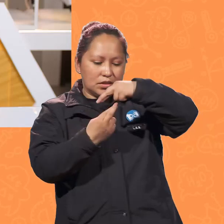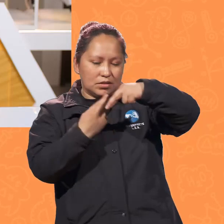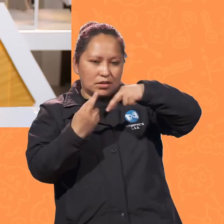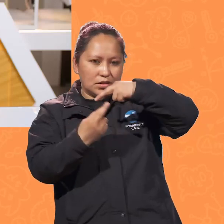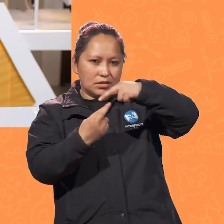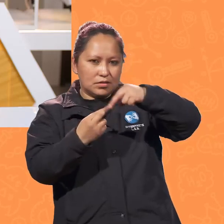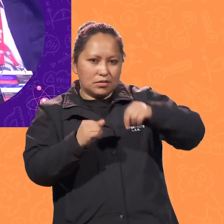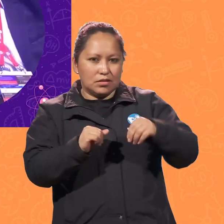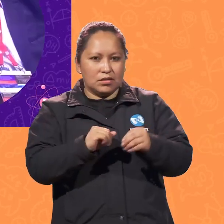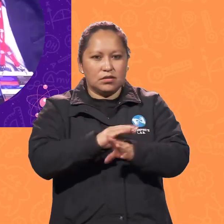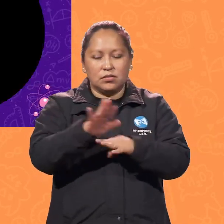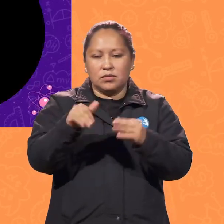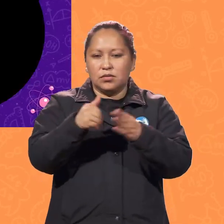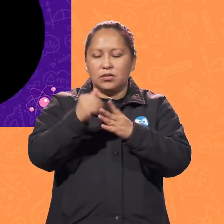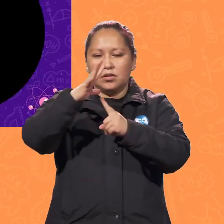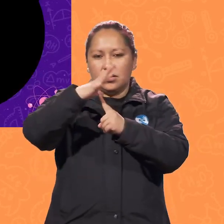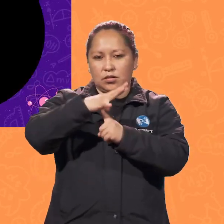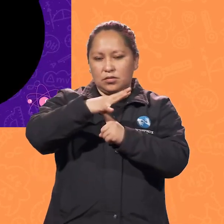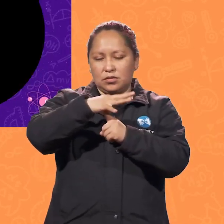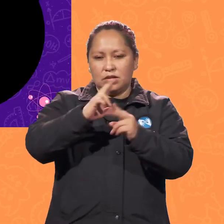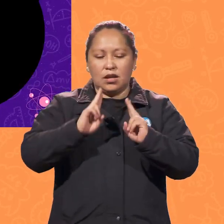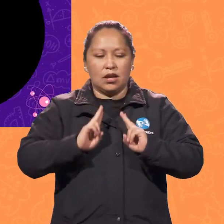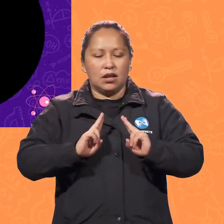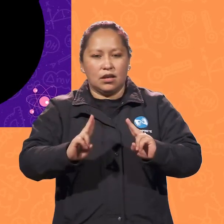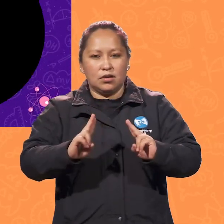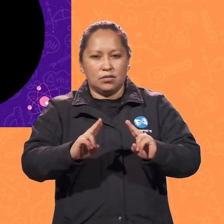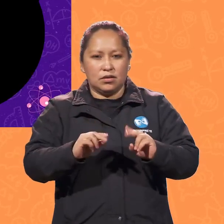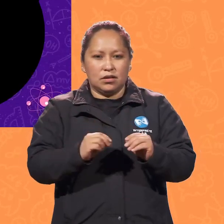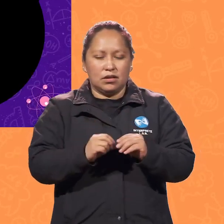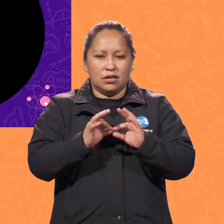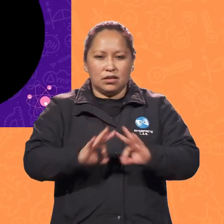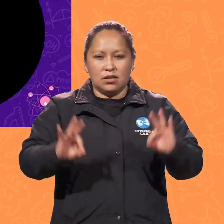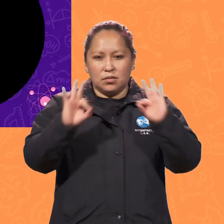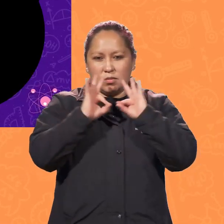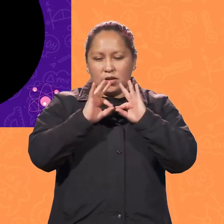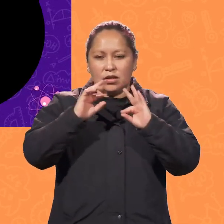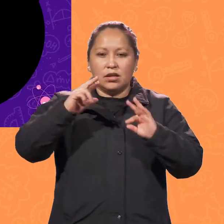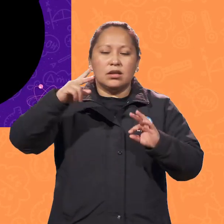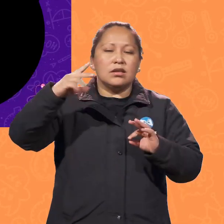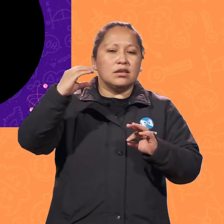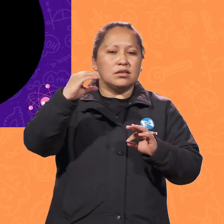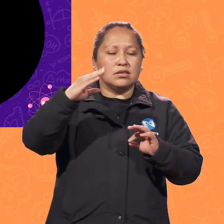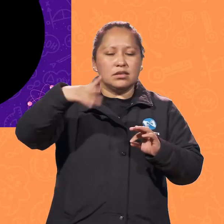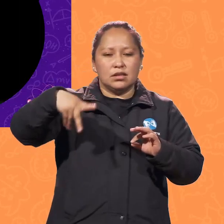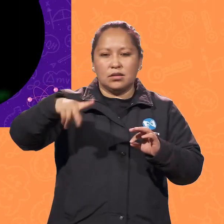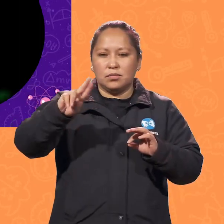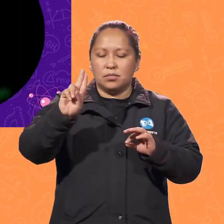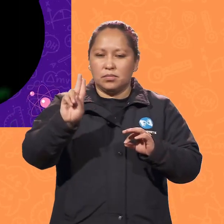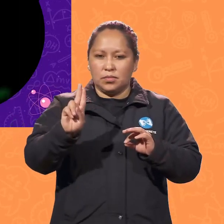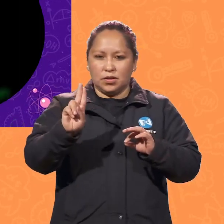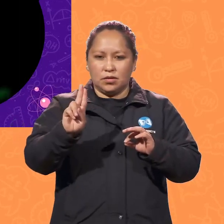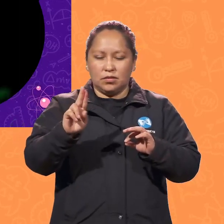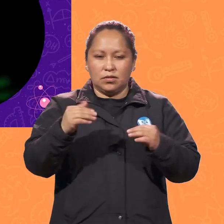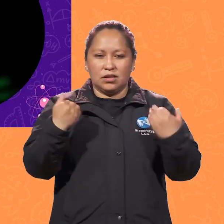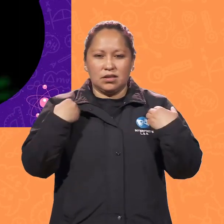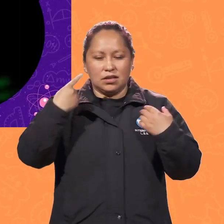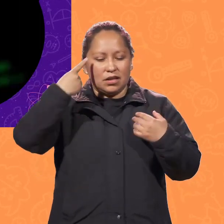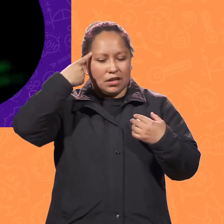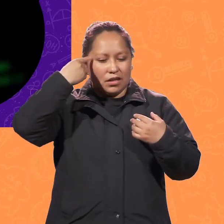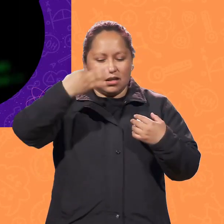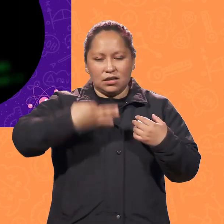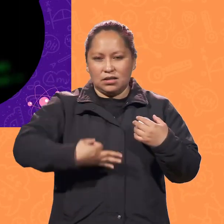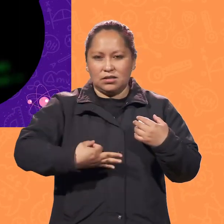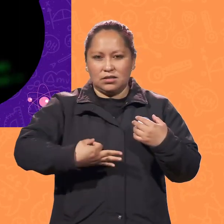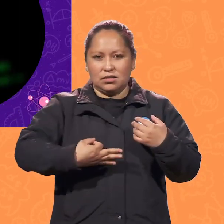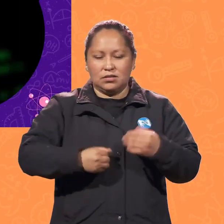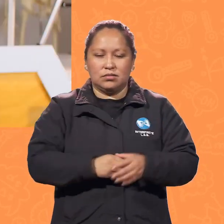robot con su entorno y la unidad central de procesamiento o CPU que procesará los datos y toma de decisiones basadas en